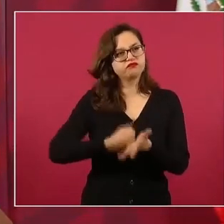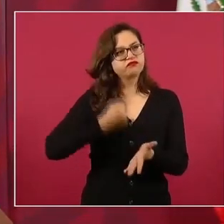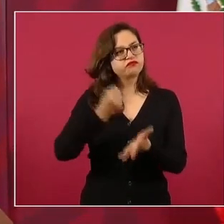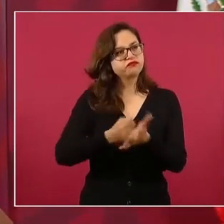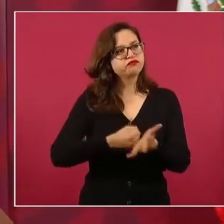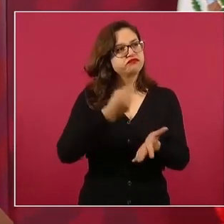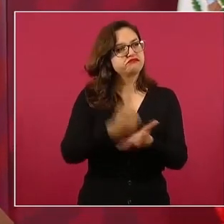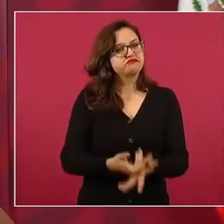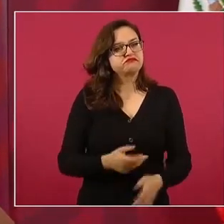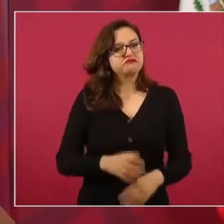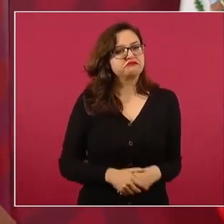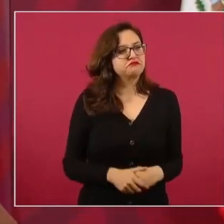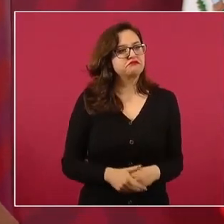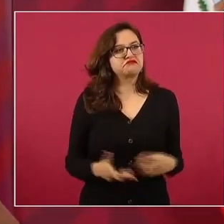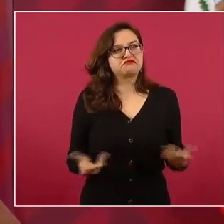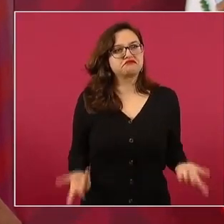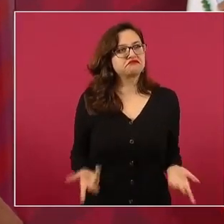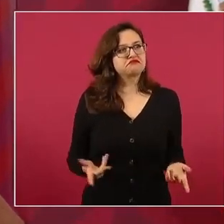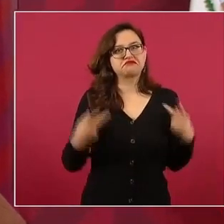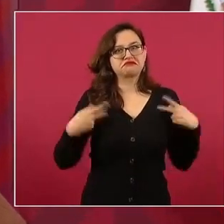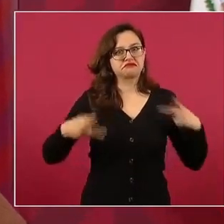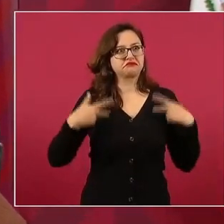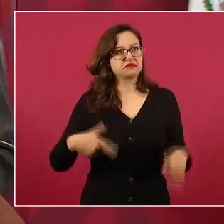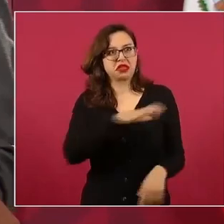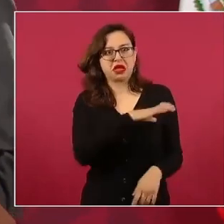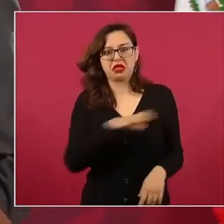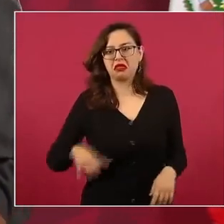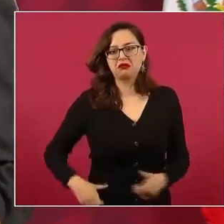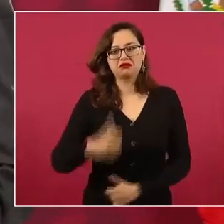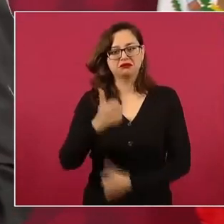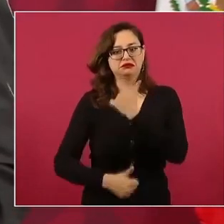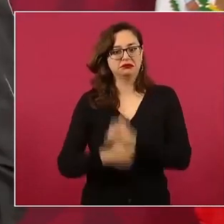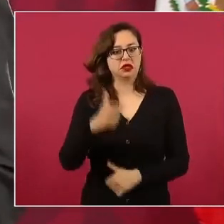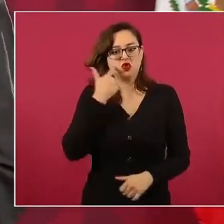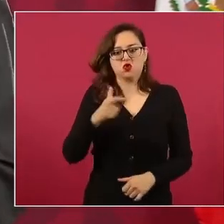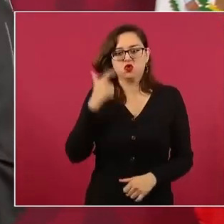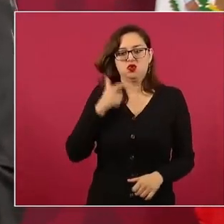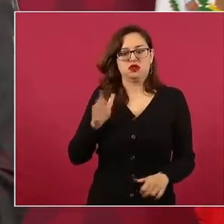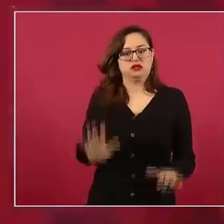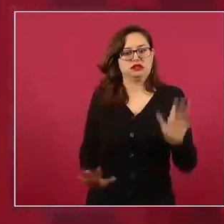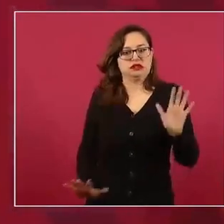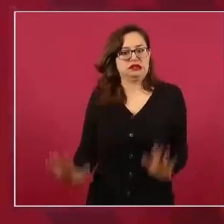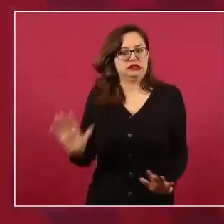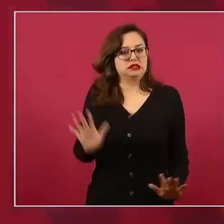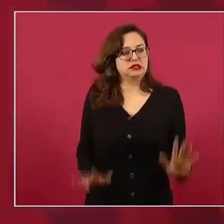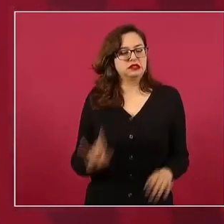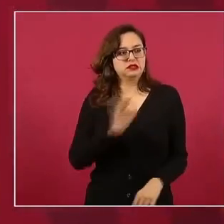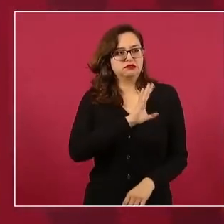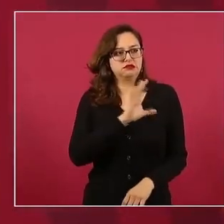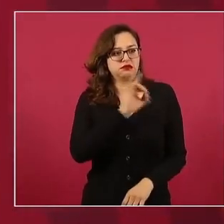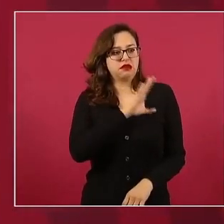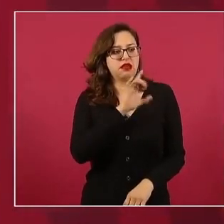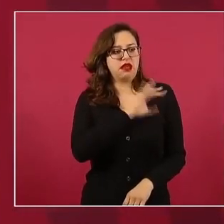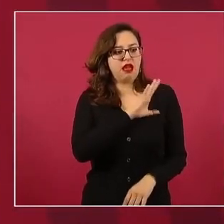Ahora hasta se pelean, como ya les salió carne al hueso.